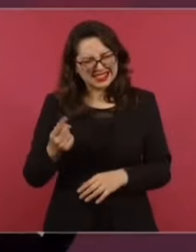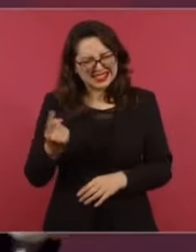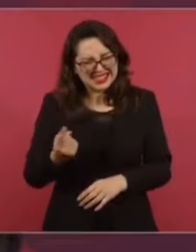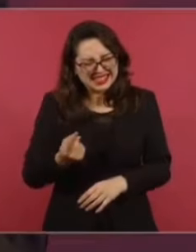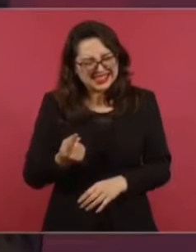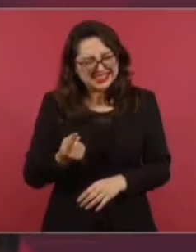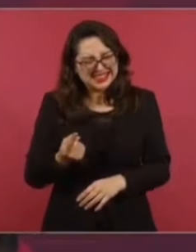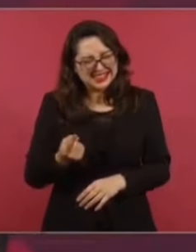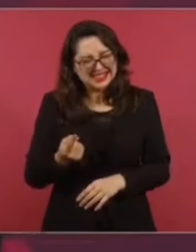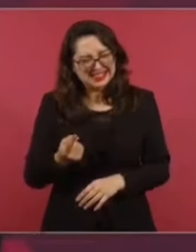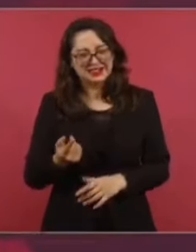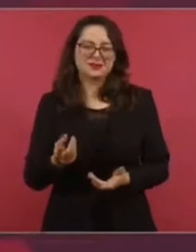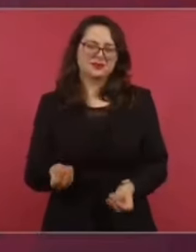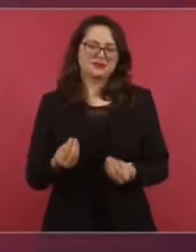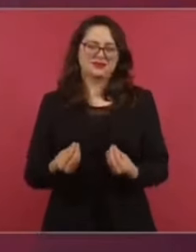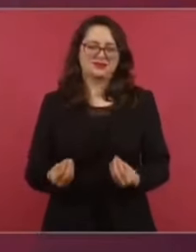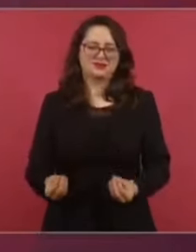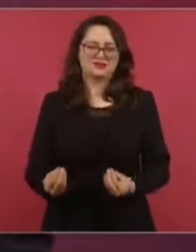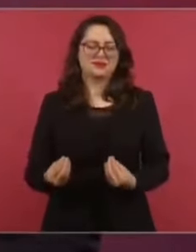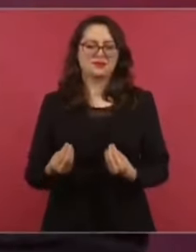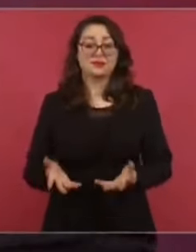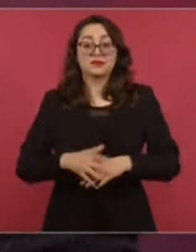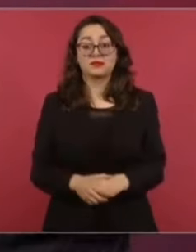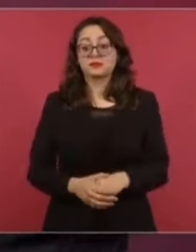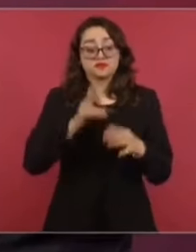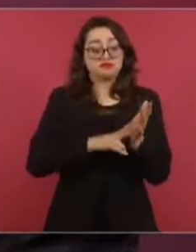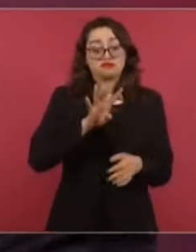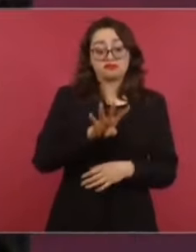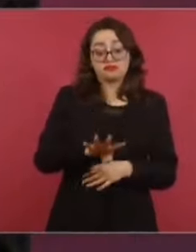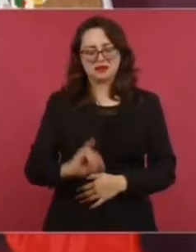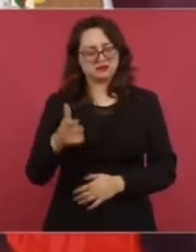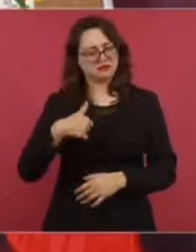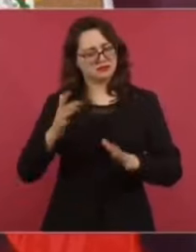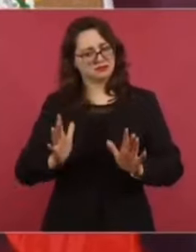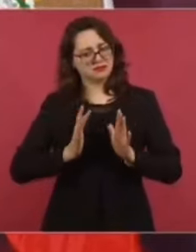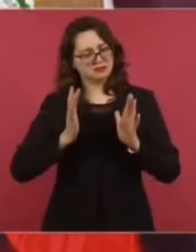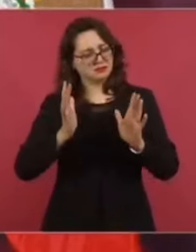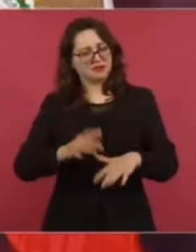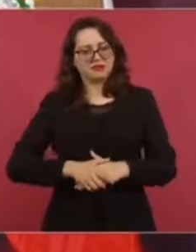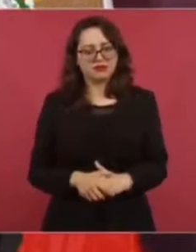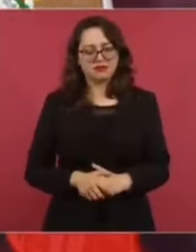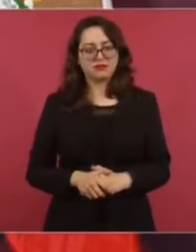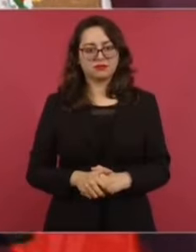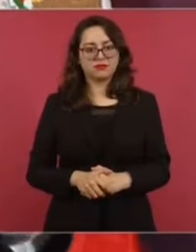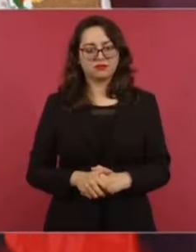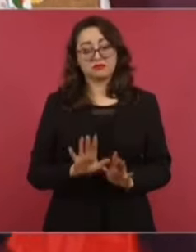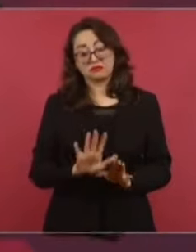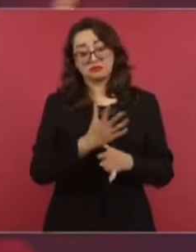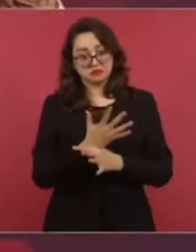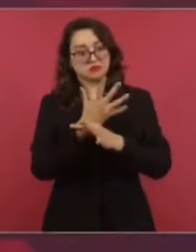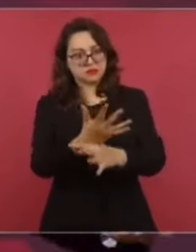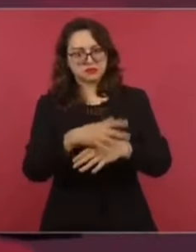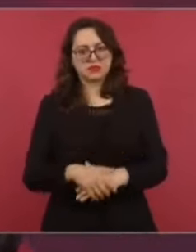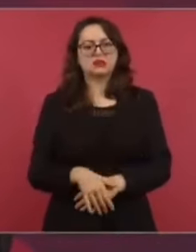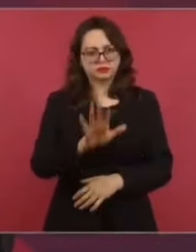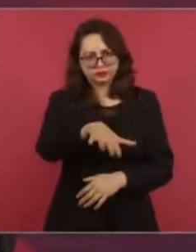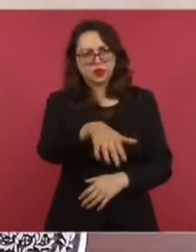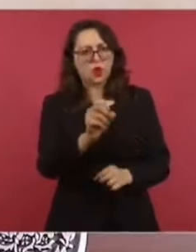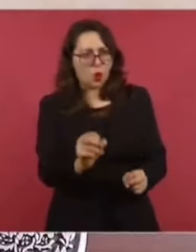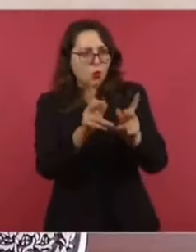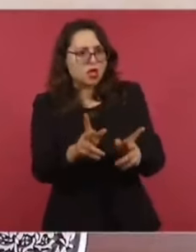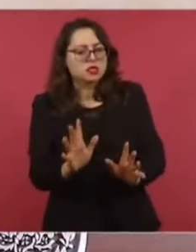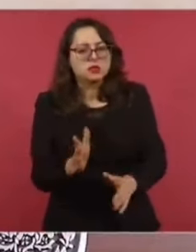ahora resulta que nosotros estamos desapareciendo a la gente. Ah, pero cuando planteo, hay que revisar esto,